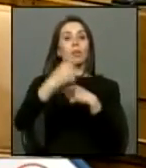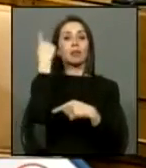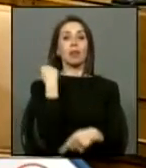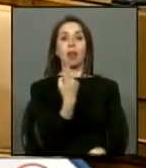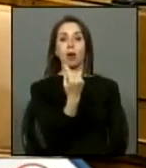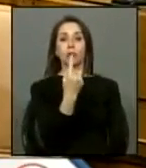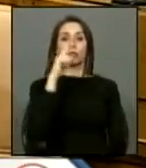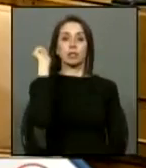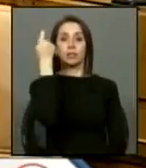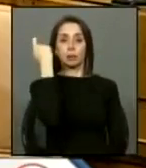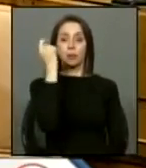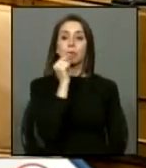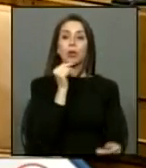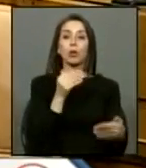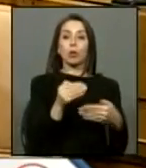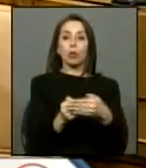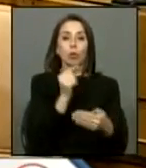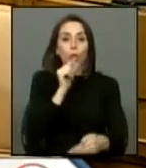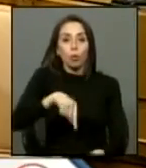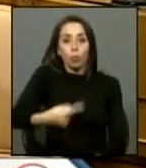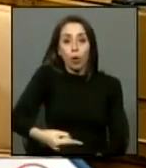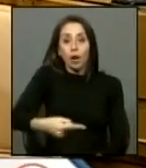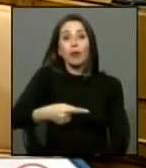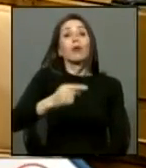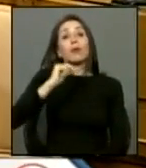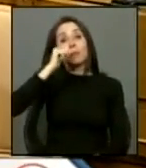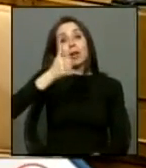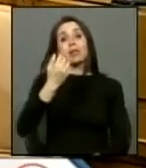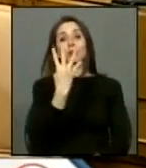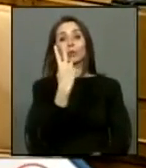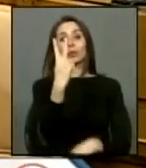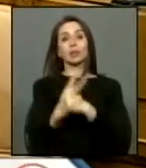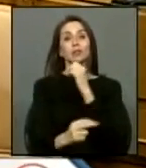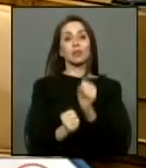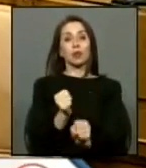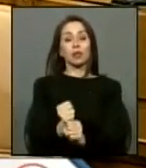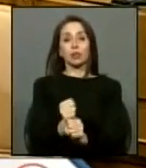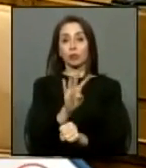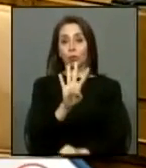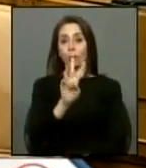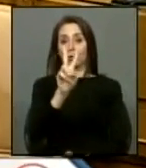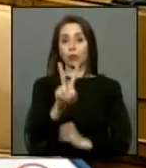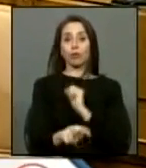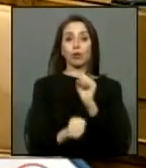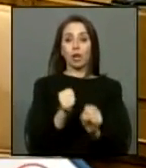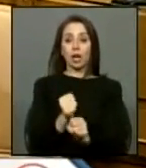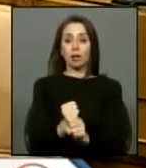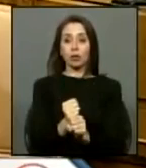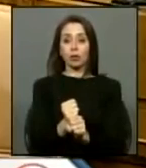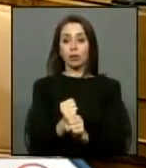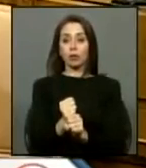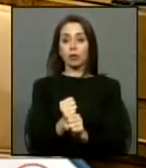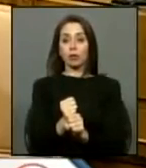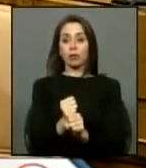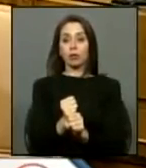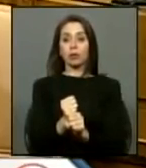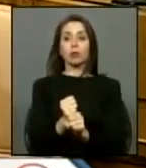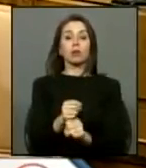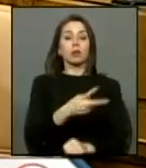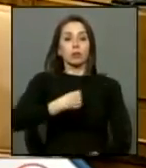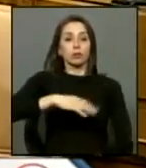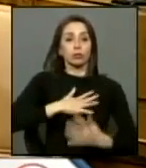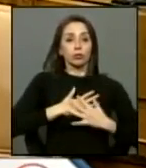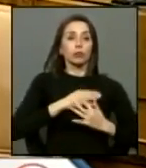en víspera de él 42 años 42 años donde perdieron seres muy queridos